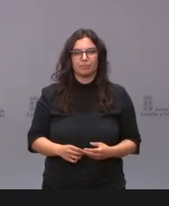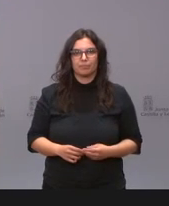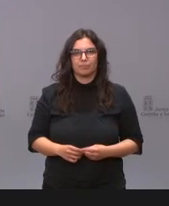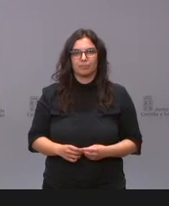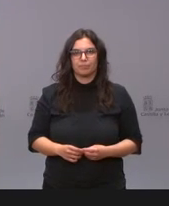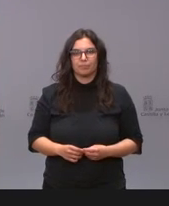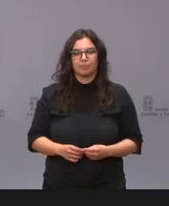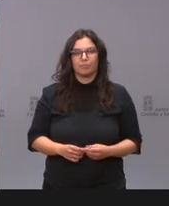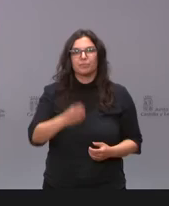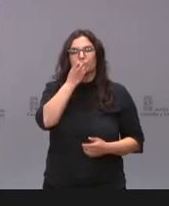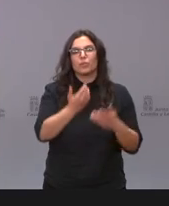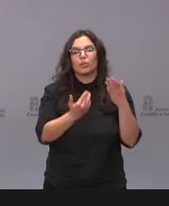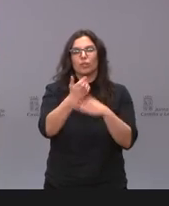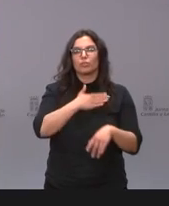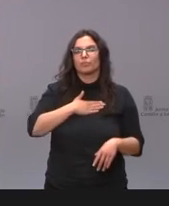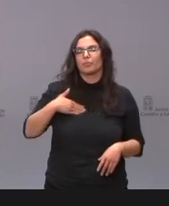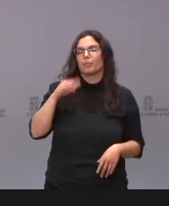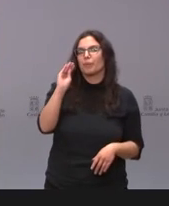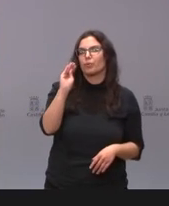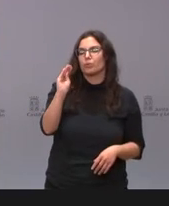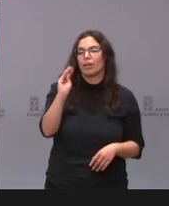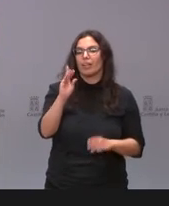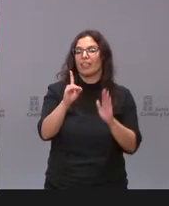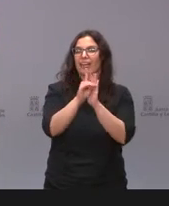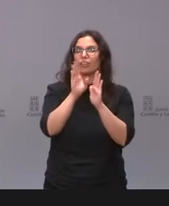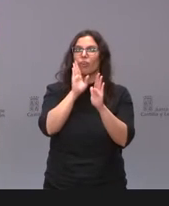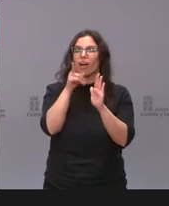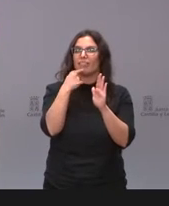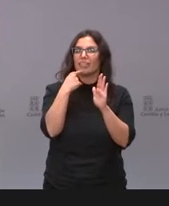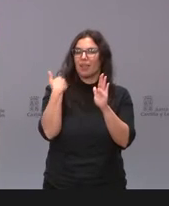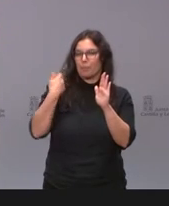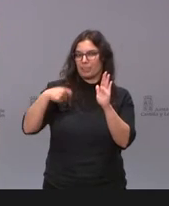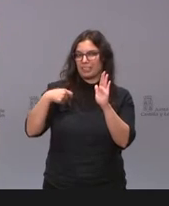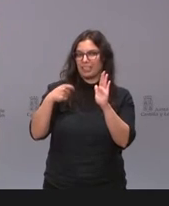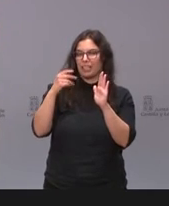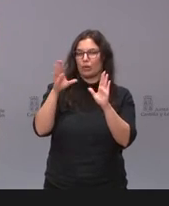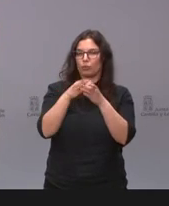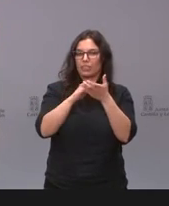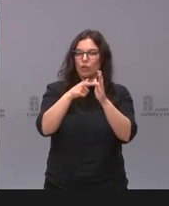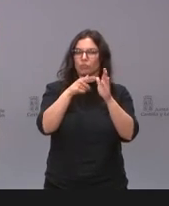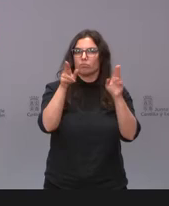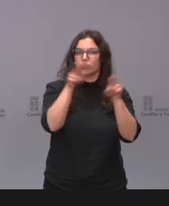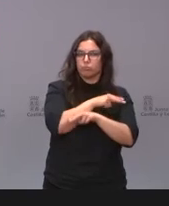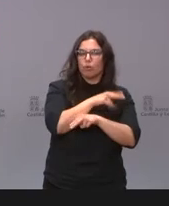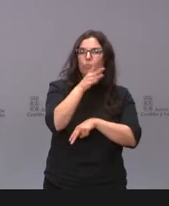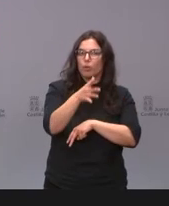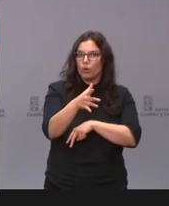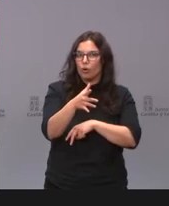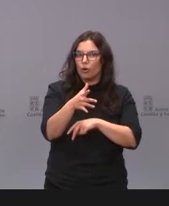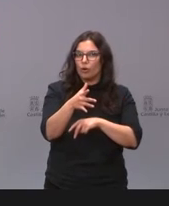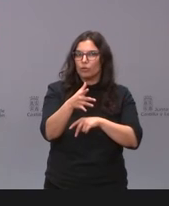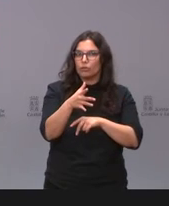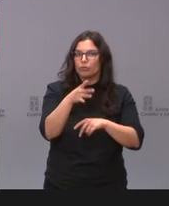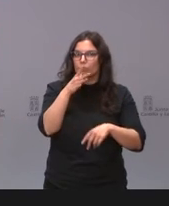sí buenos días yo quería preguntar el decreto que nos dice que ha retirado el presidente de la junta se debe a que finalmente no ha habido un acuerdo